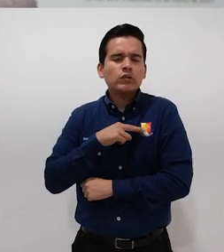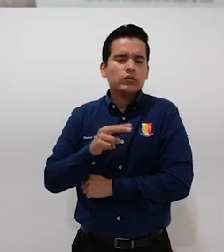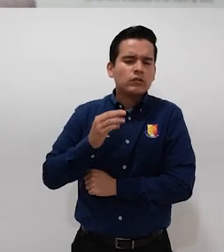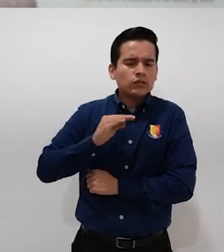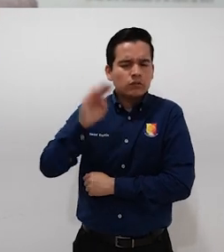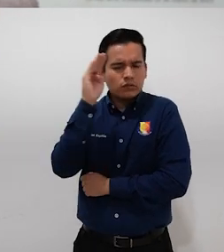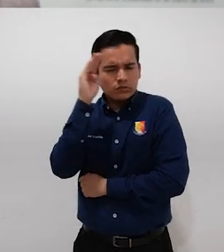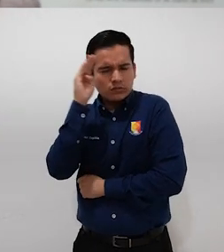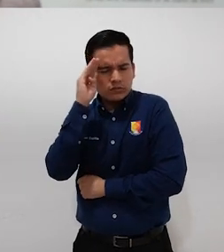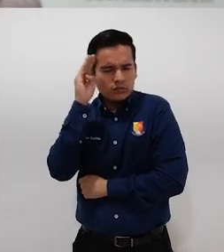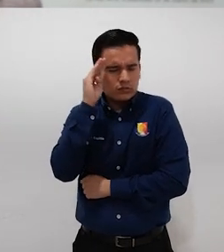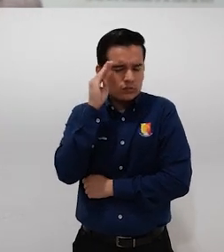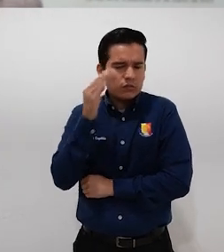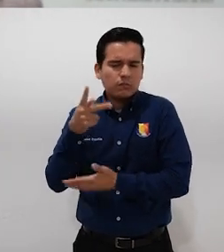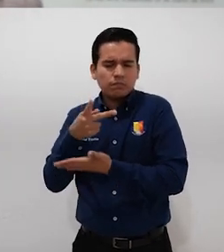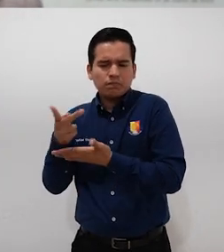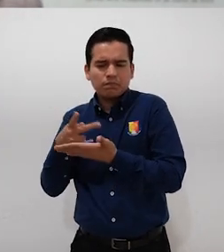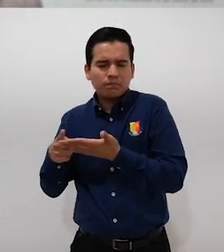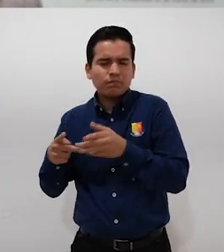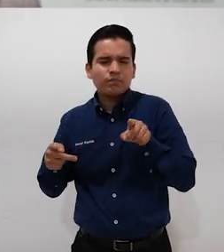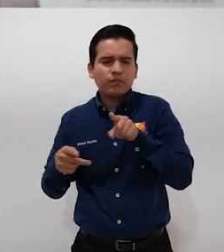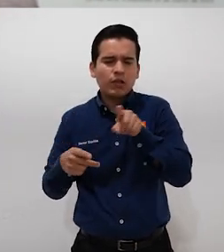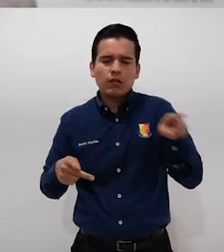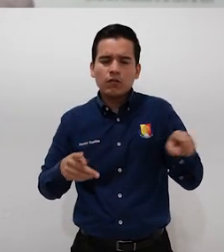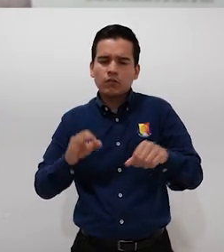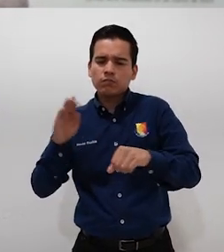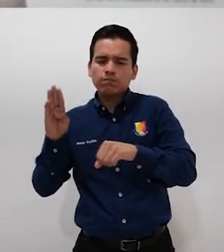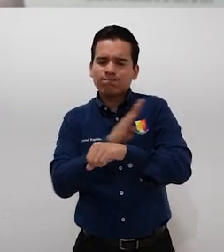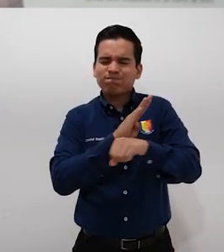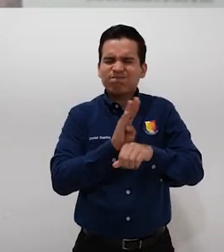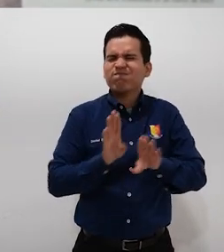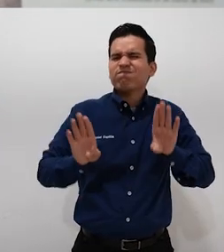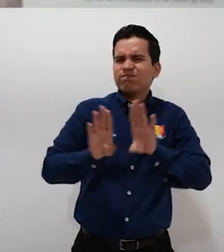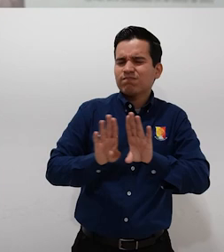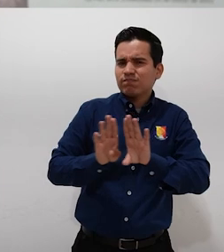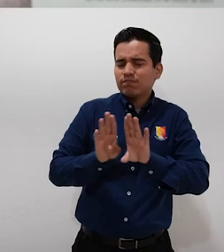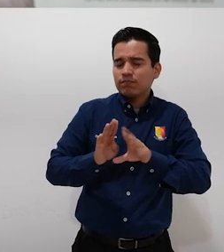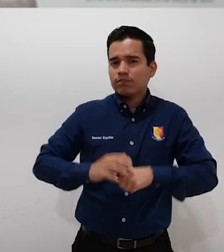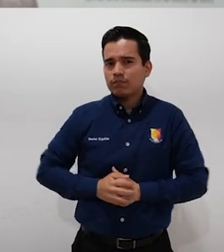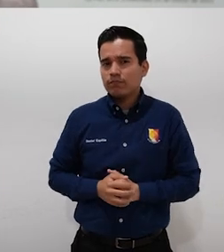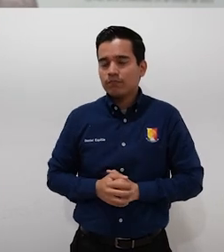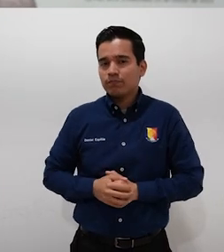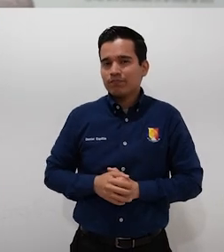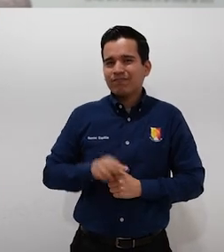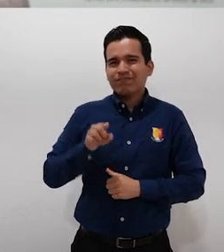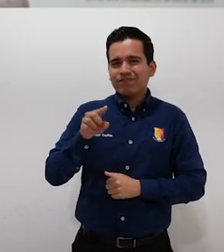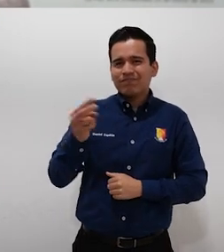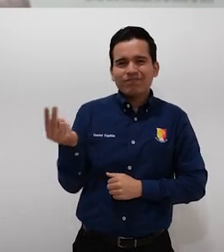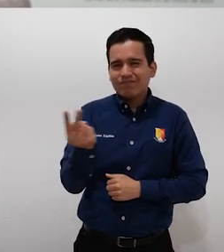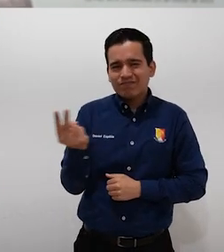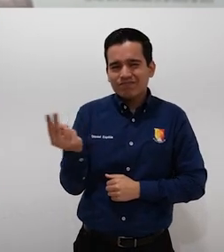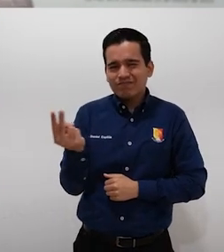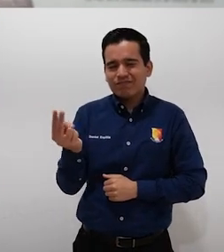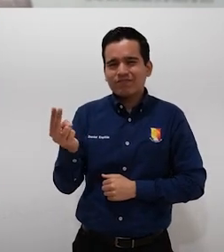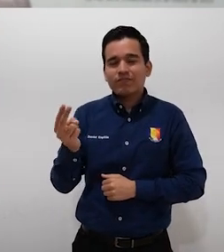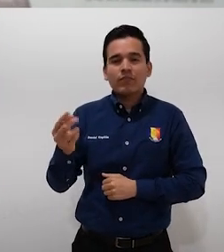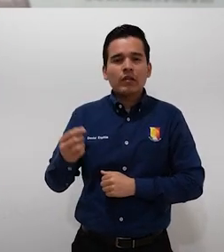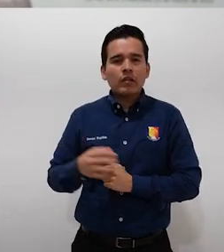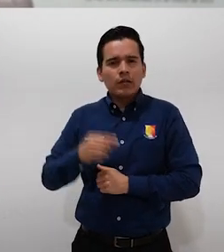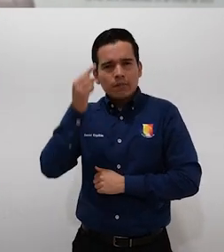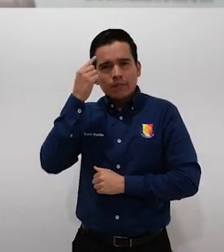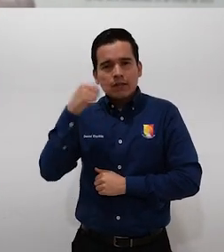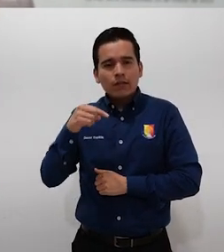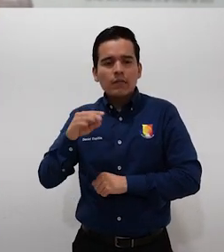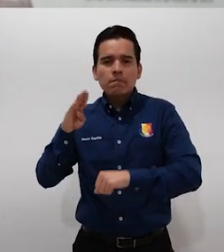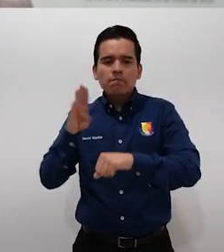interrelacionar a los ciudadanos para que tengan los beneficios que tienen tanto CEPUIN como CEPADA para que el